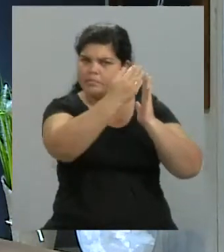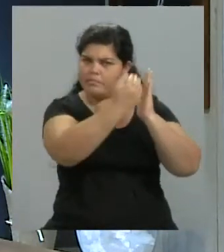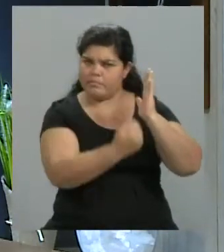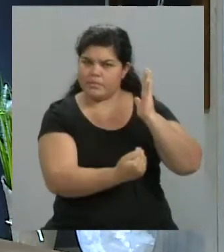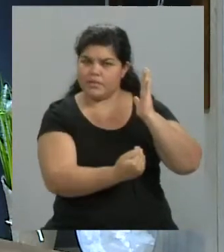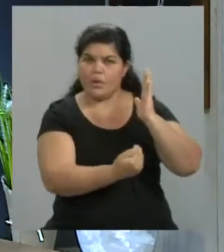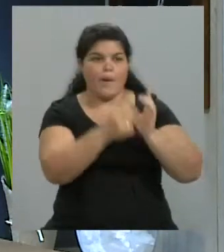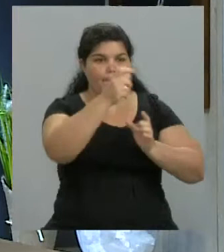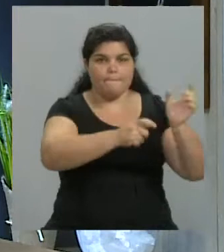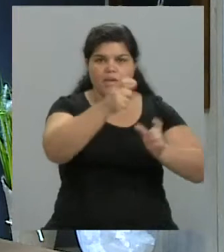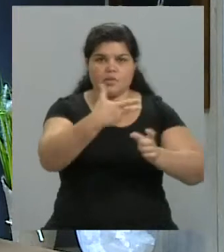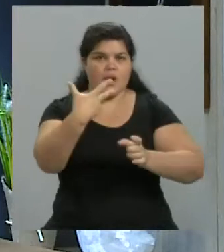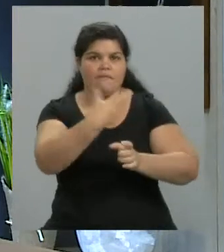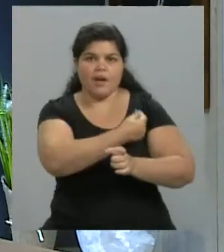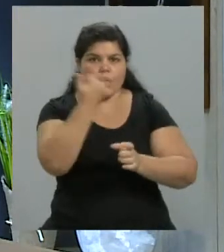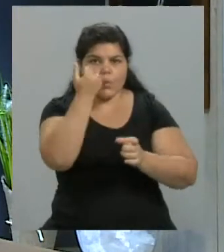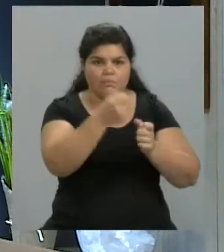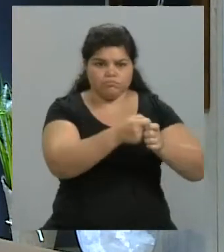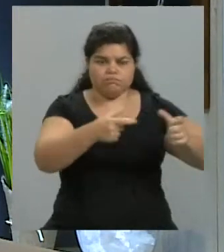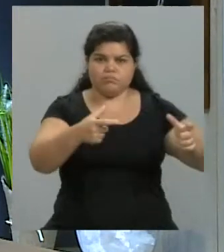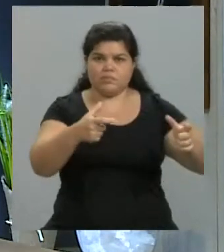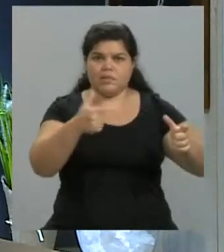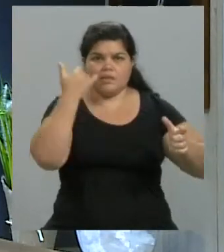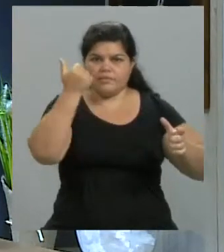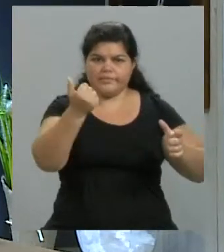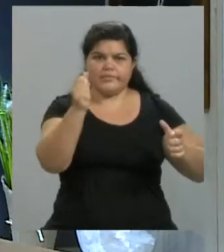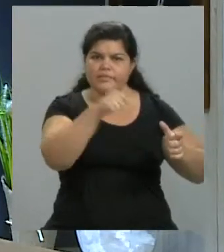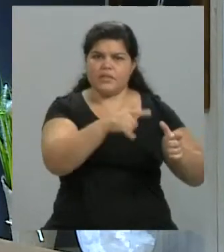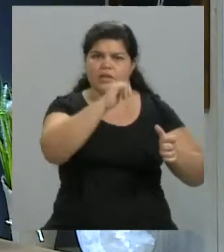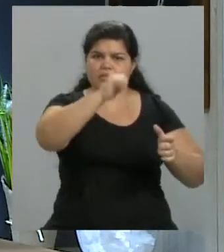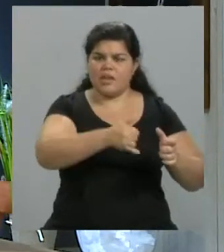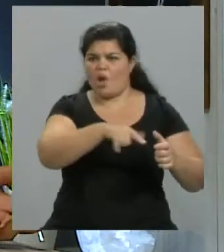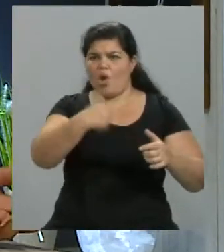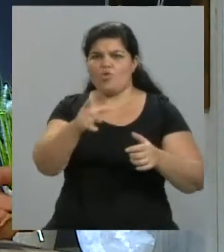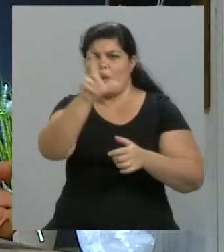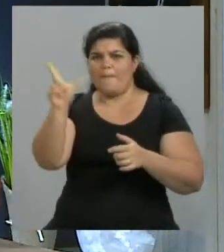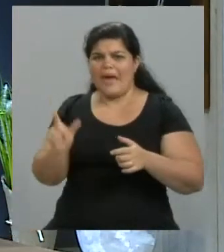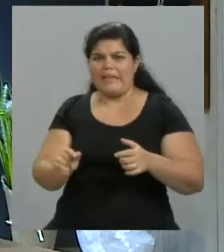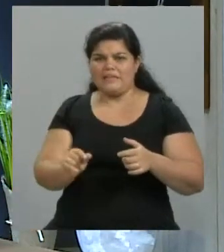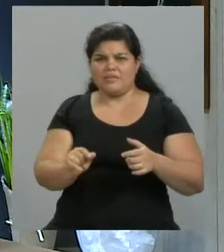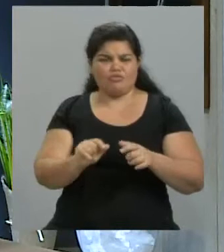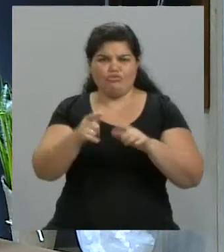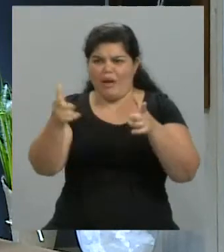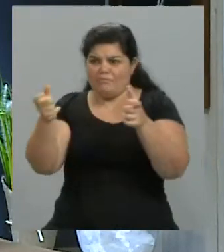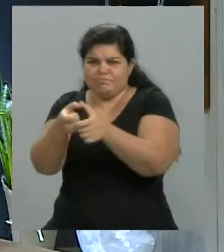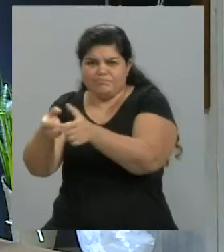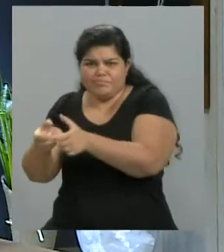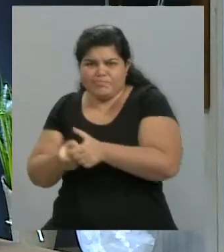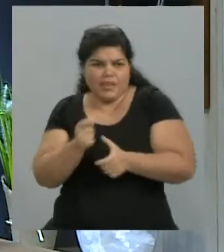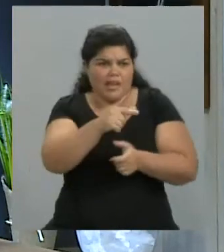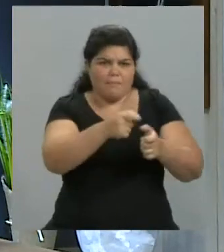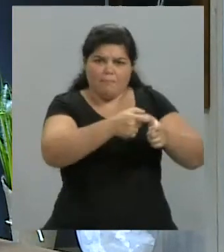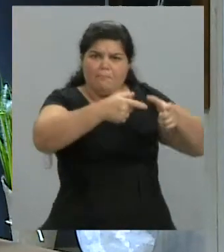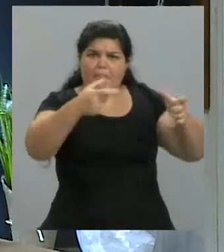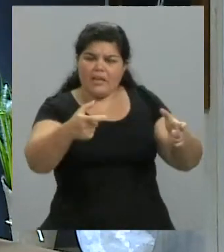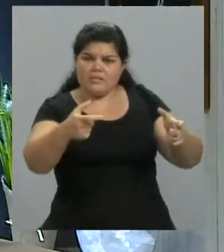personas dentro de la población de Chile que no ha llegado ni a Argentina ni a otros países latinoamericanos. De vacunados. De vacunados, pero digo, la situación es la siguiente.